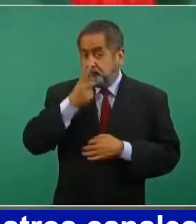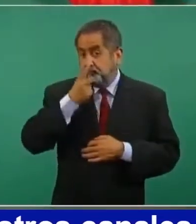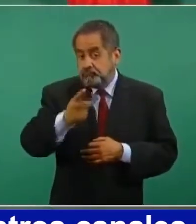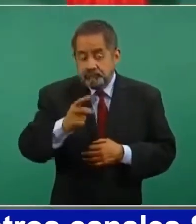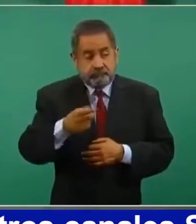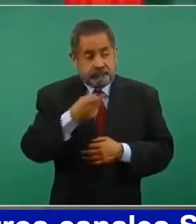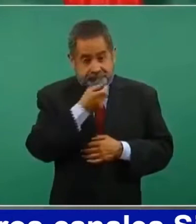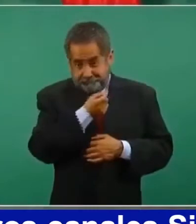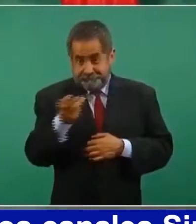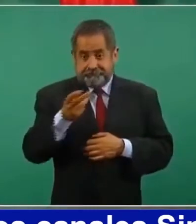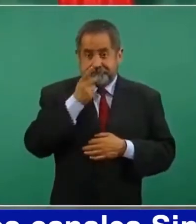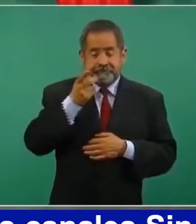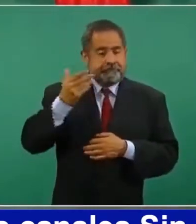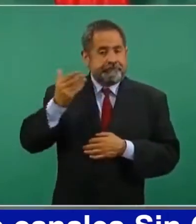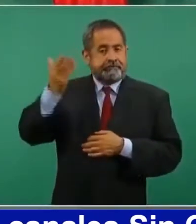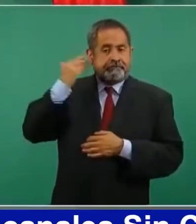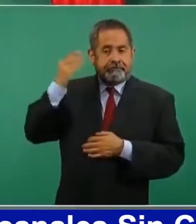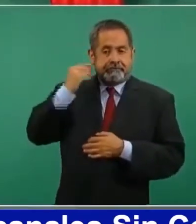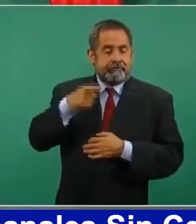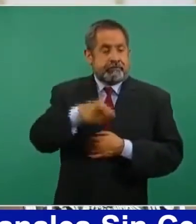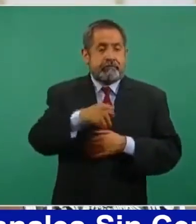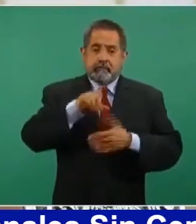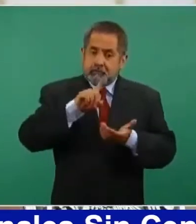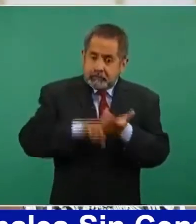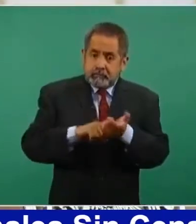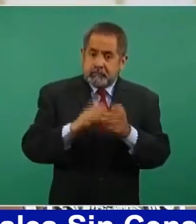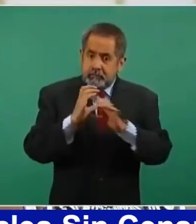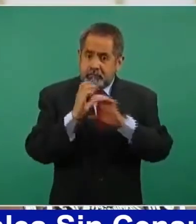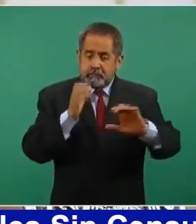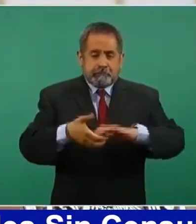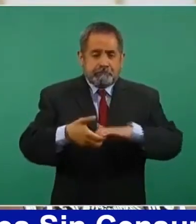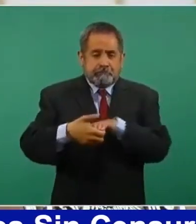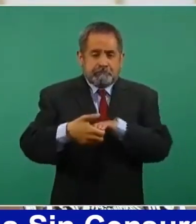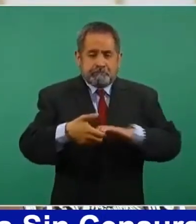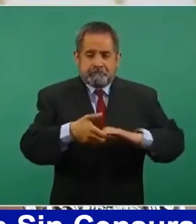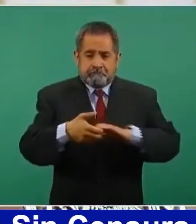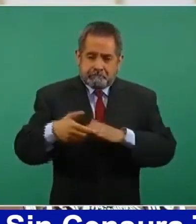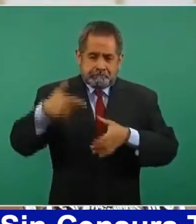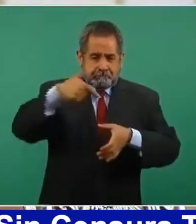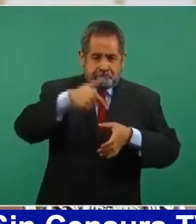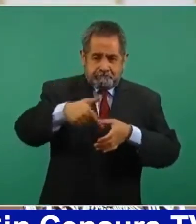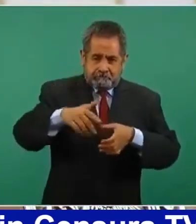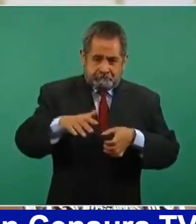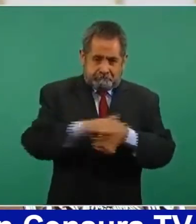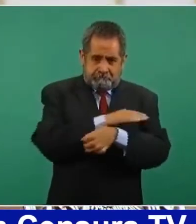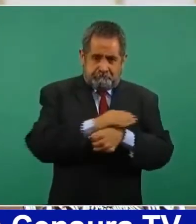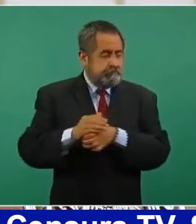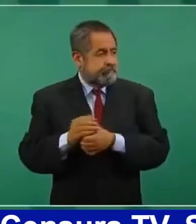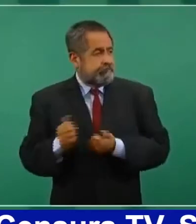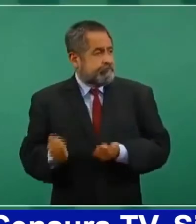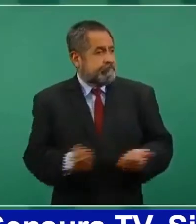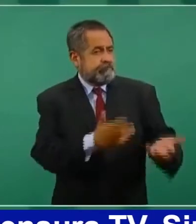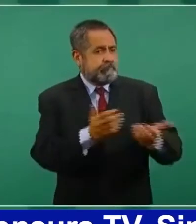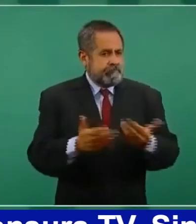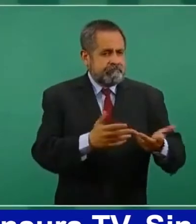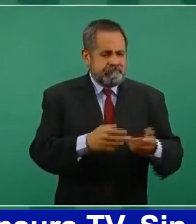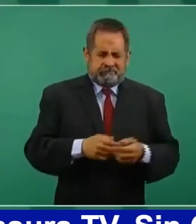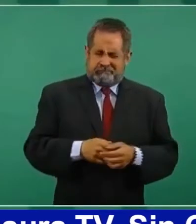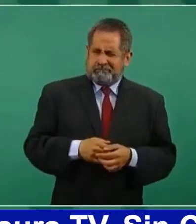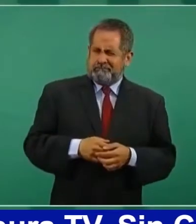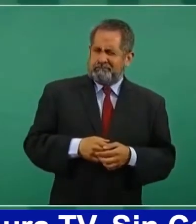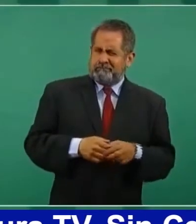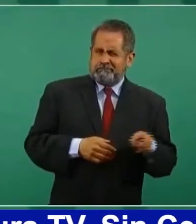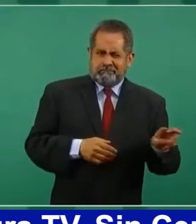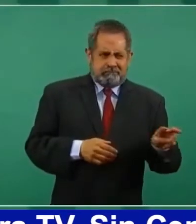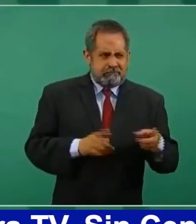salían pipas de las refinerías. O sea, no era el que